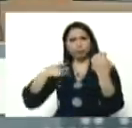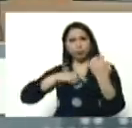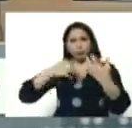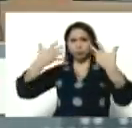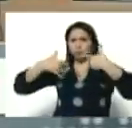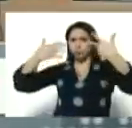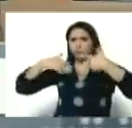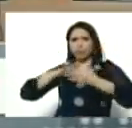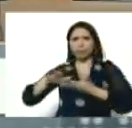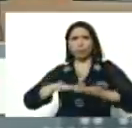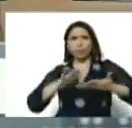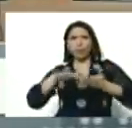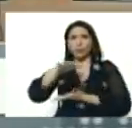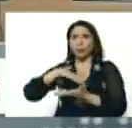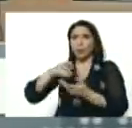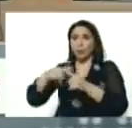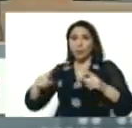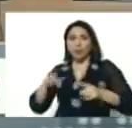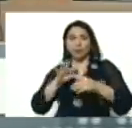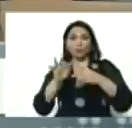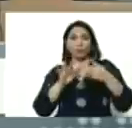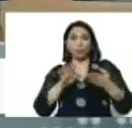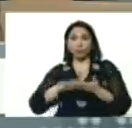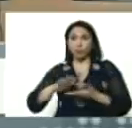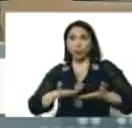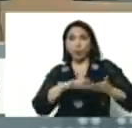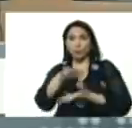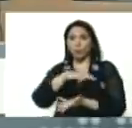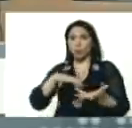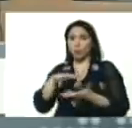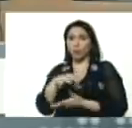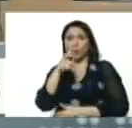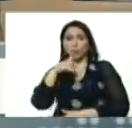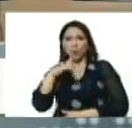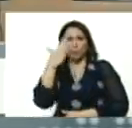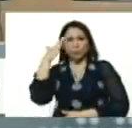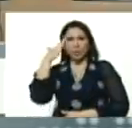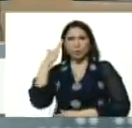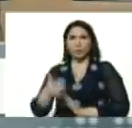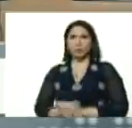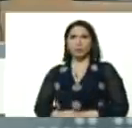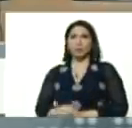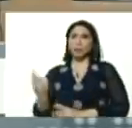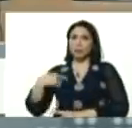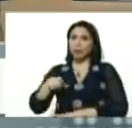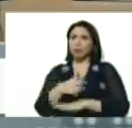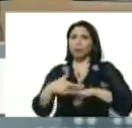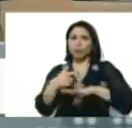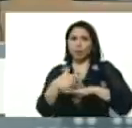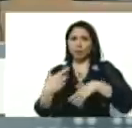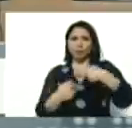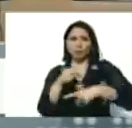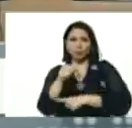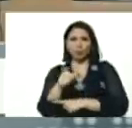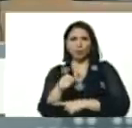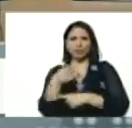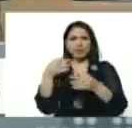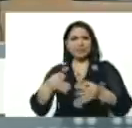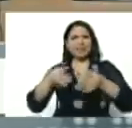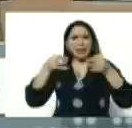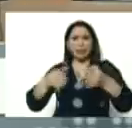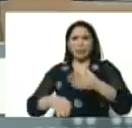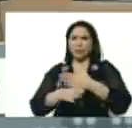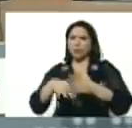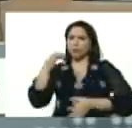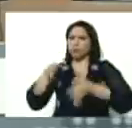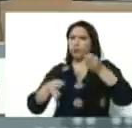para resolver problemas, para solucionar, y el pueblo sabe, que tiene un gobierno revolucionario, que siempre va a ser